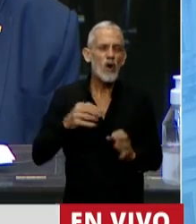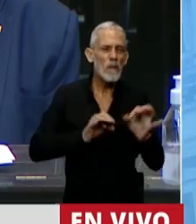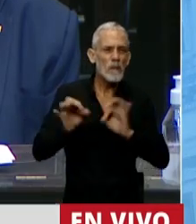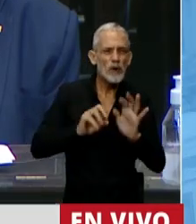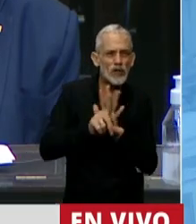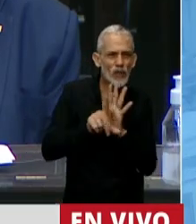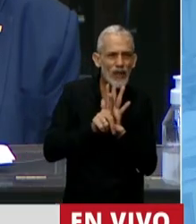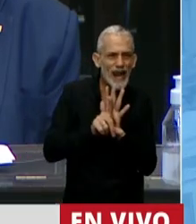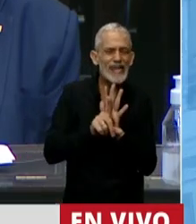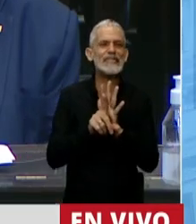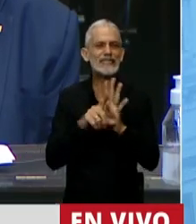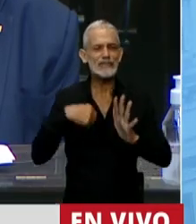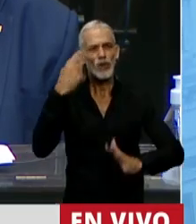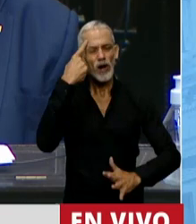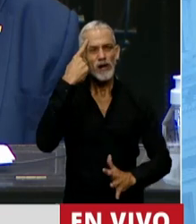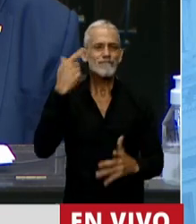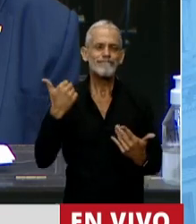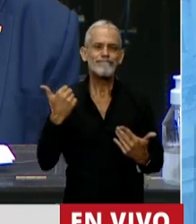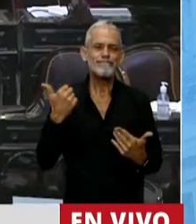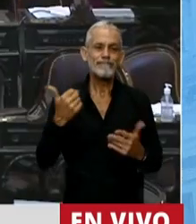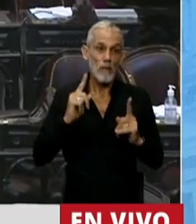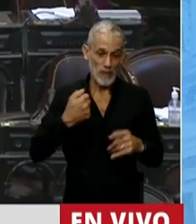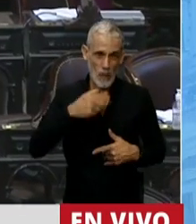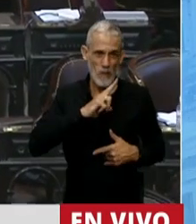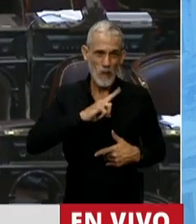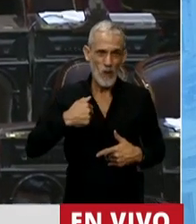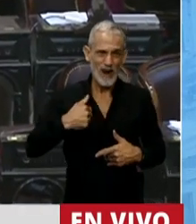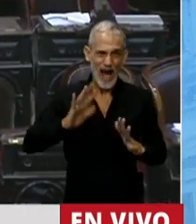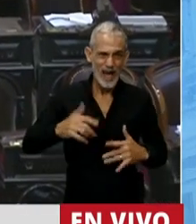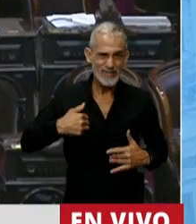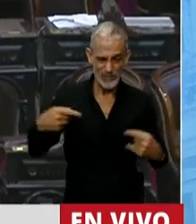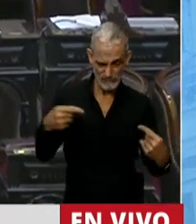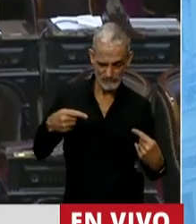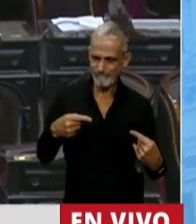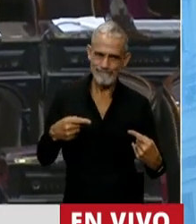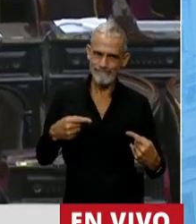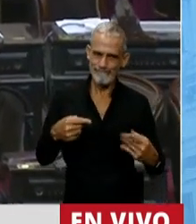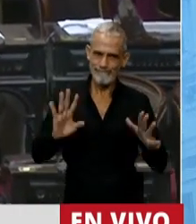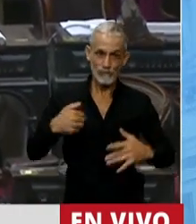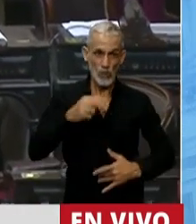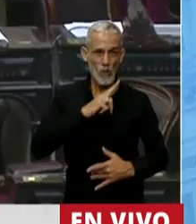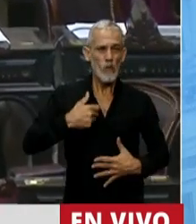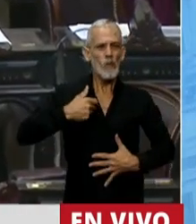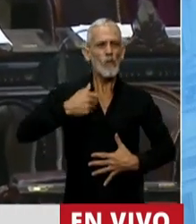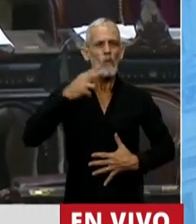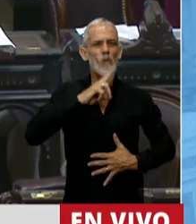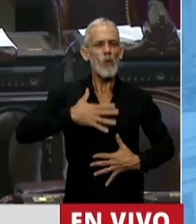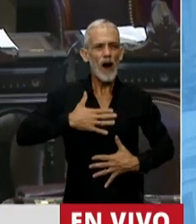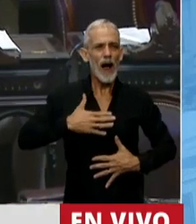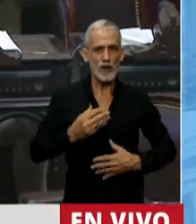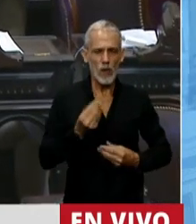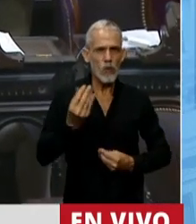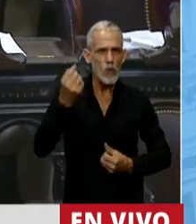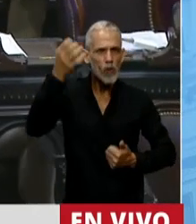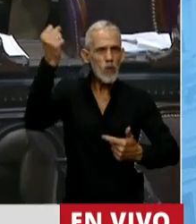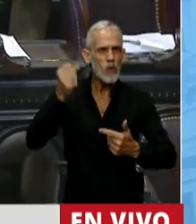de ley que me parece que va en contra de lo que nosotras mismas somos. Hoy el ser mujer, el ganar derechos,